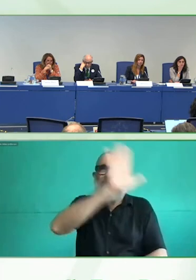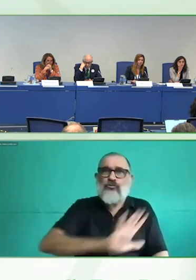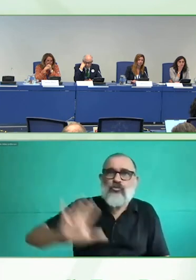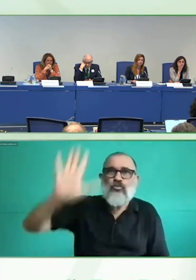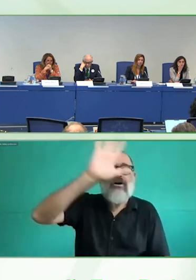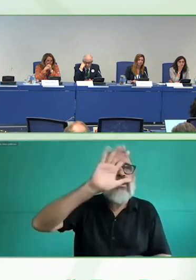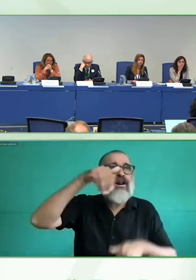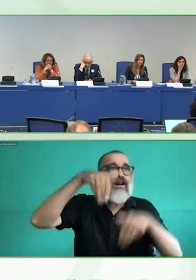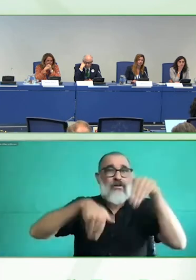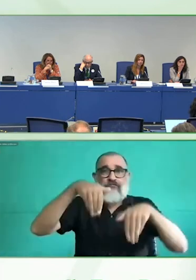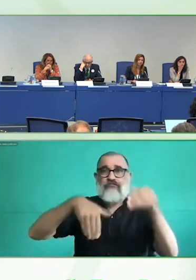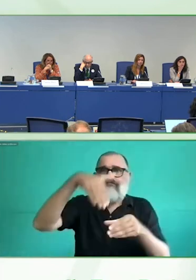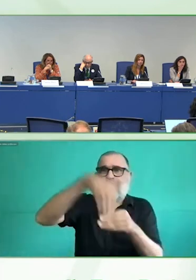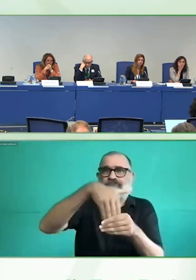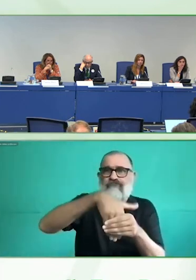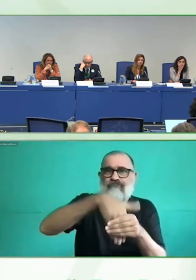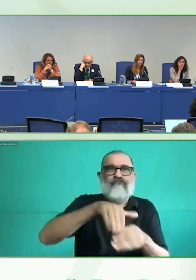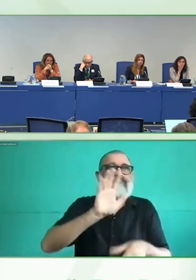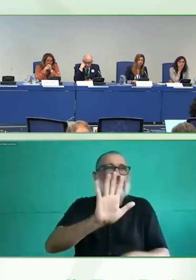discapacidad.